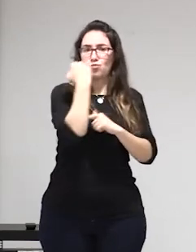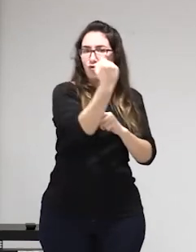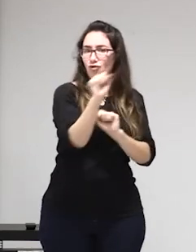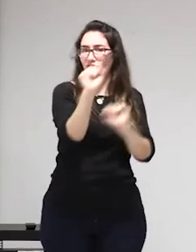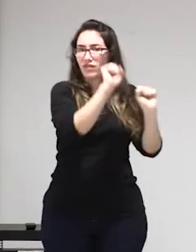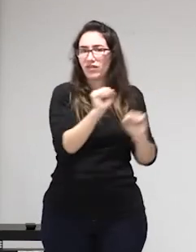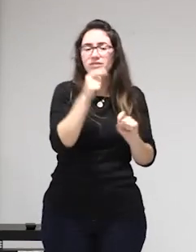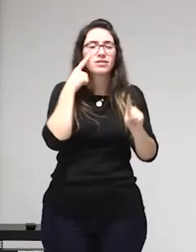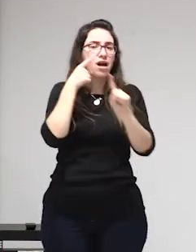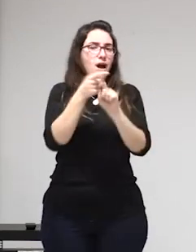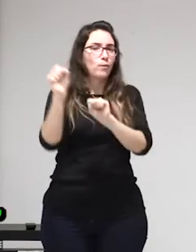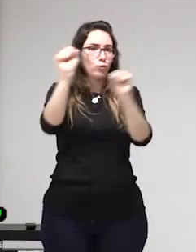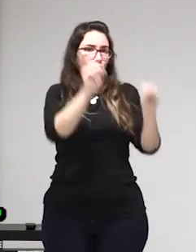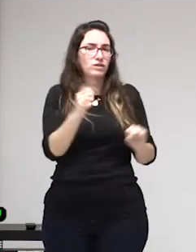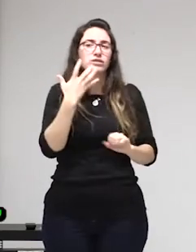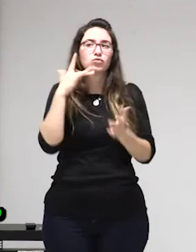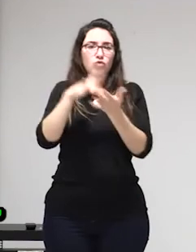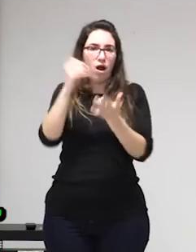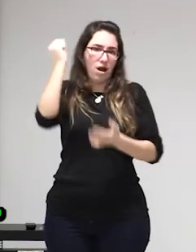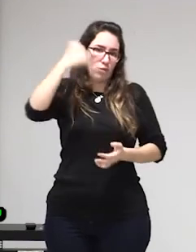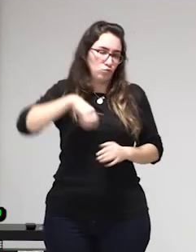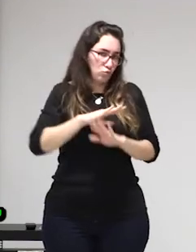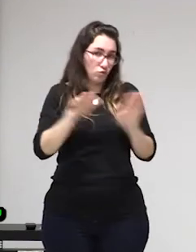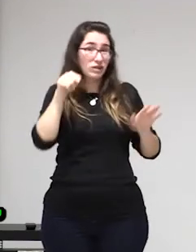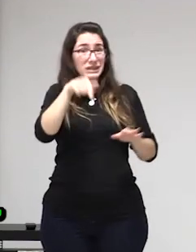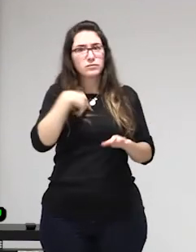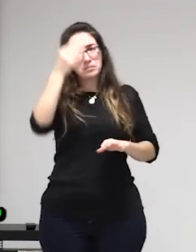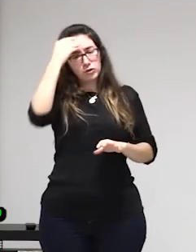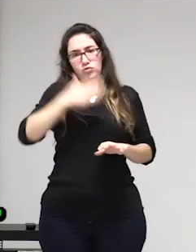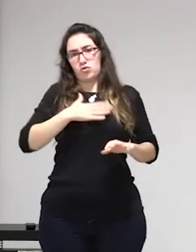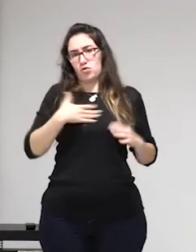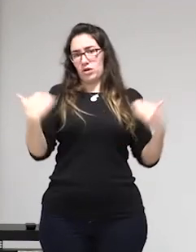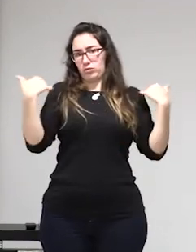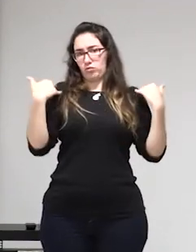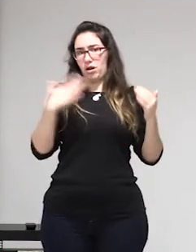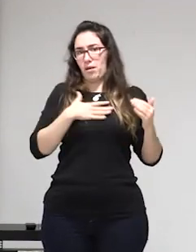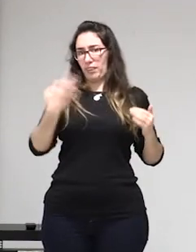pero bueno para estas personas castigo penal de acuerdo